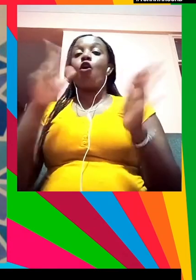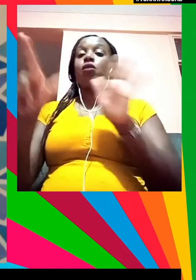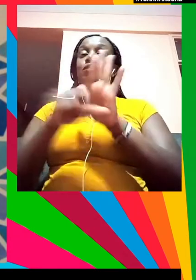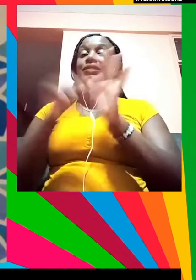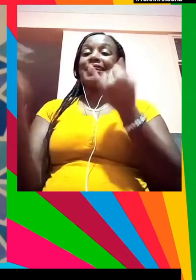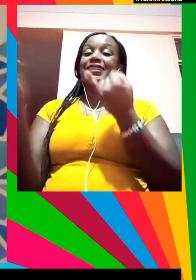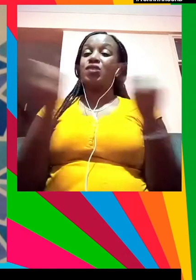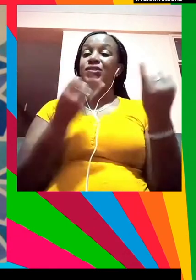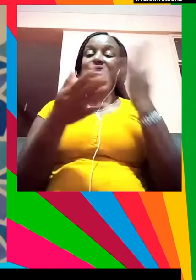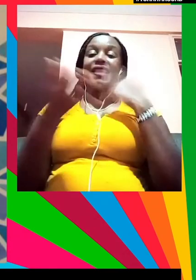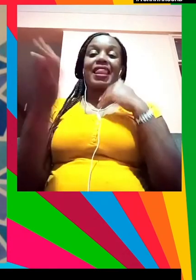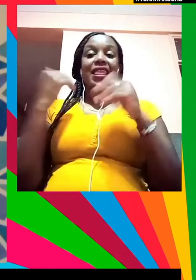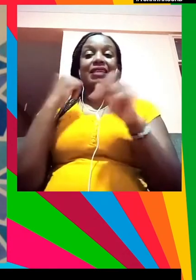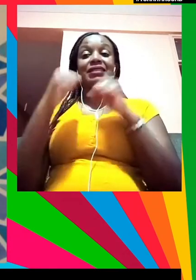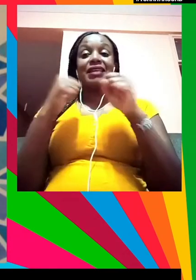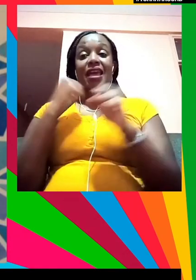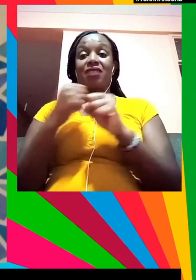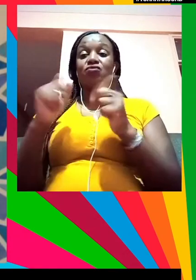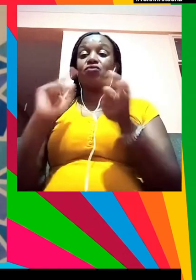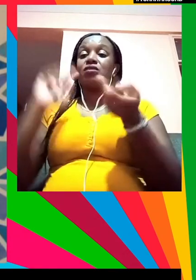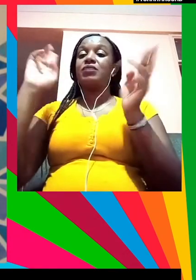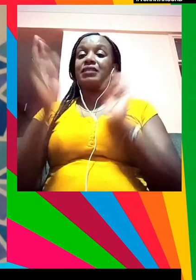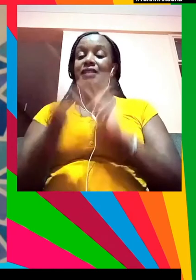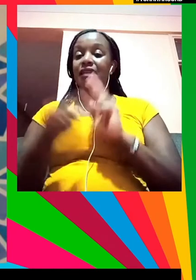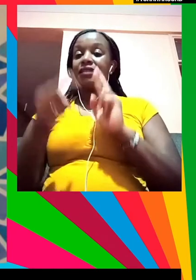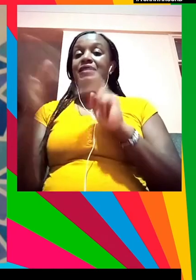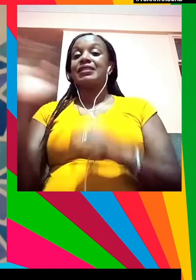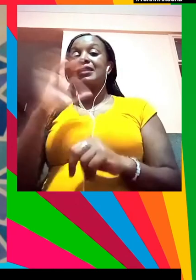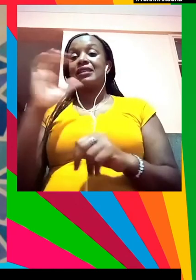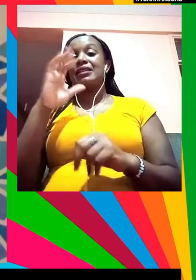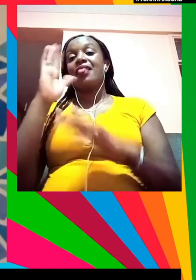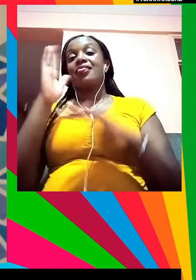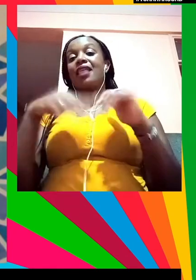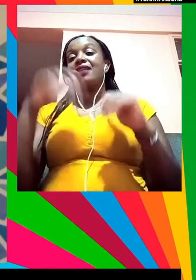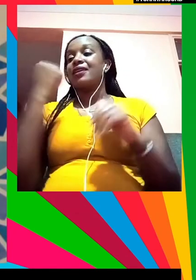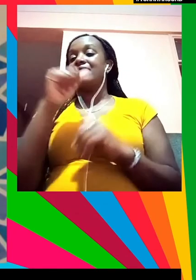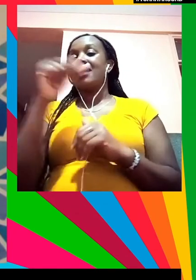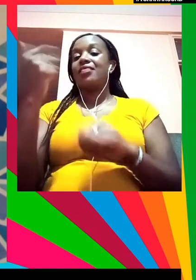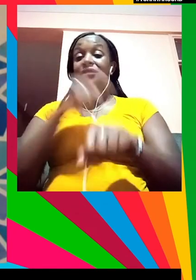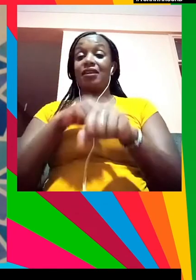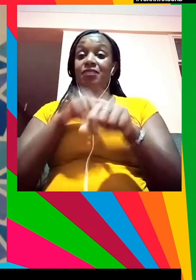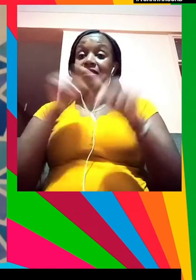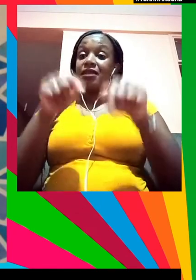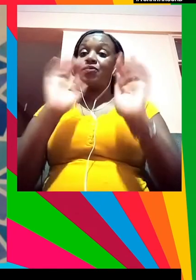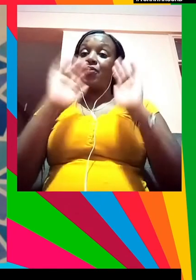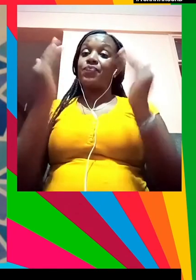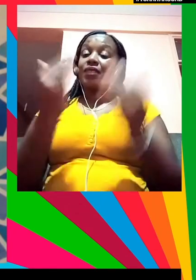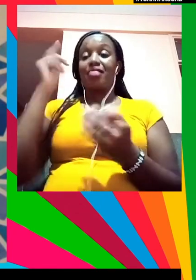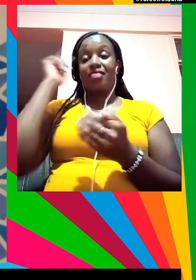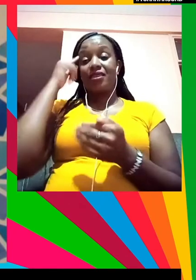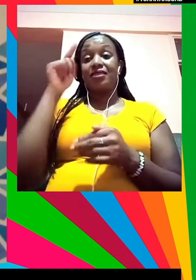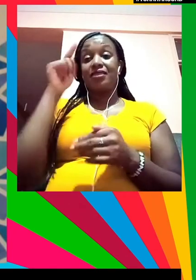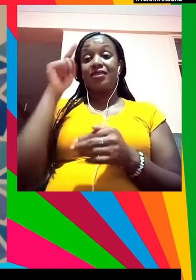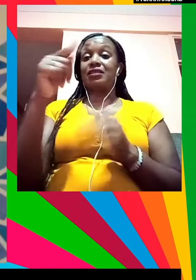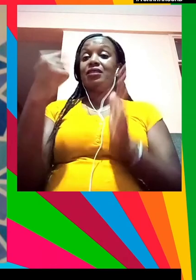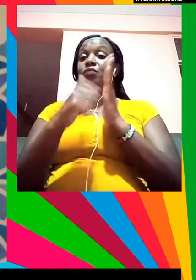las introducidas el año pasado para reprimir a ciudadanos y creo que hemos de tratar